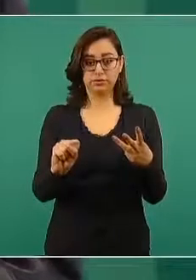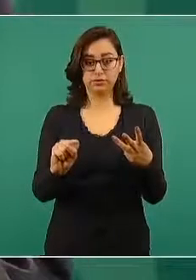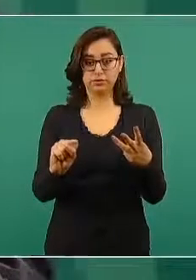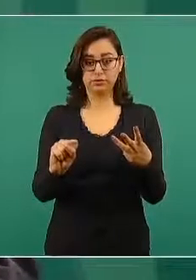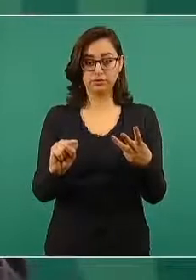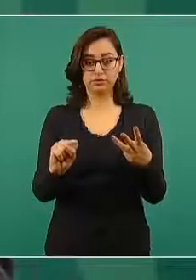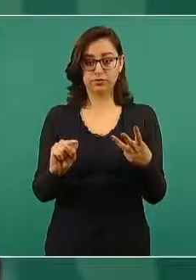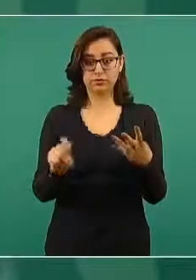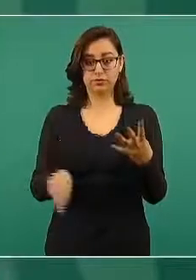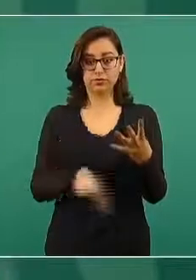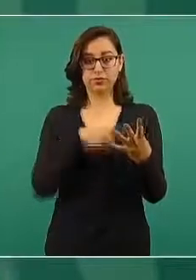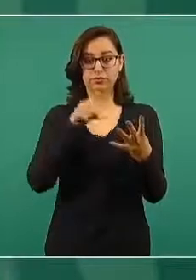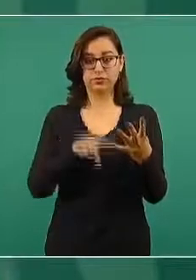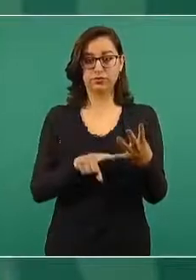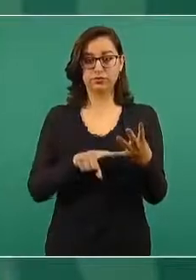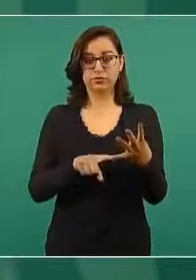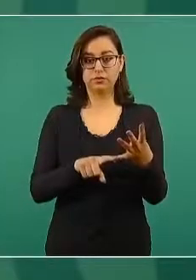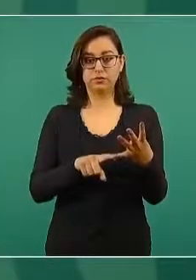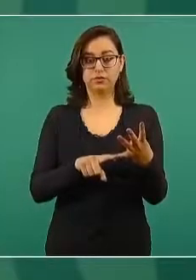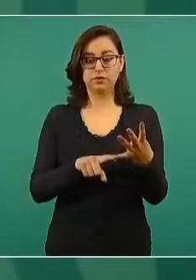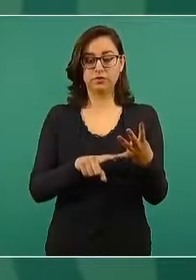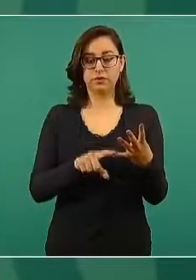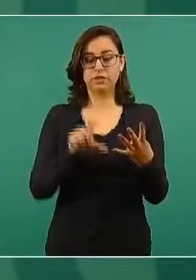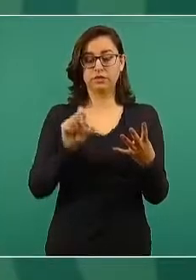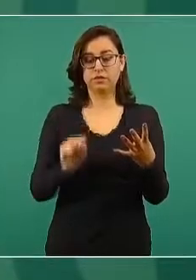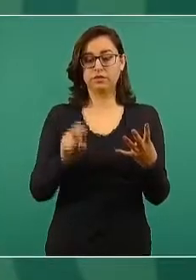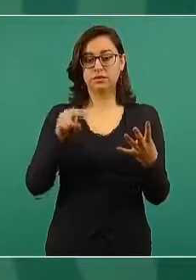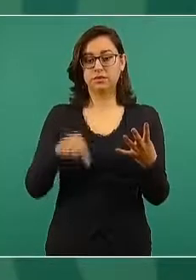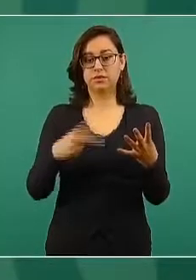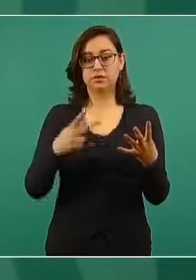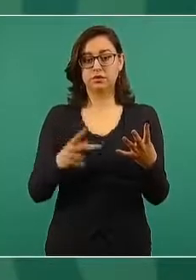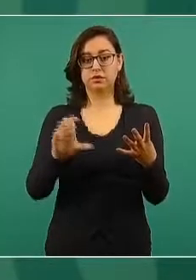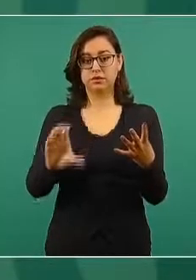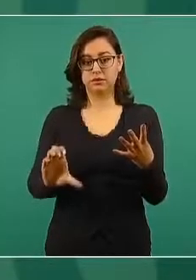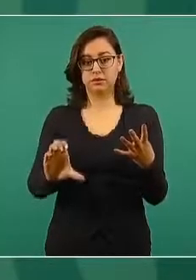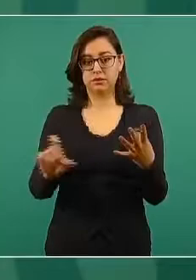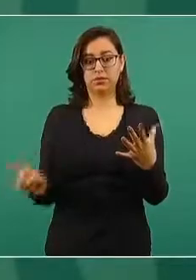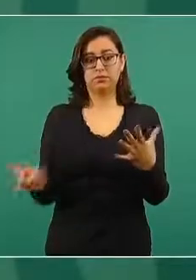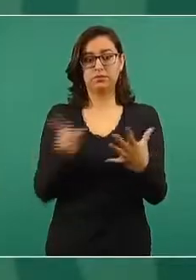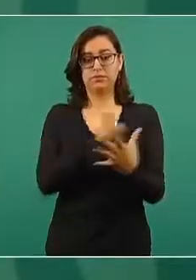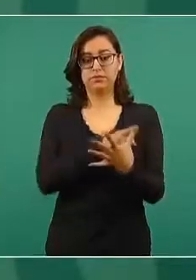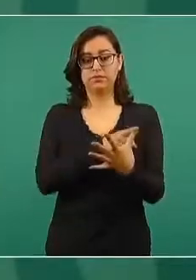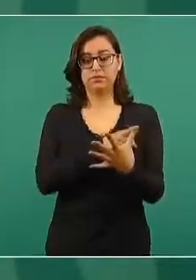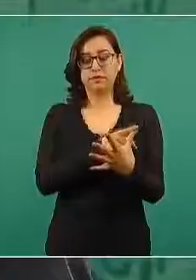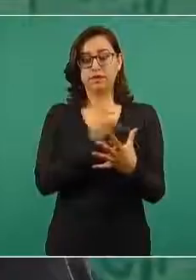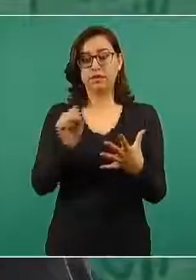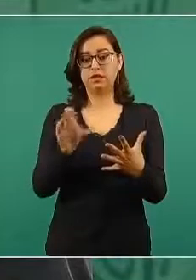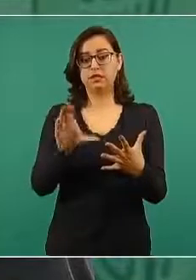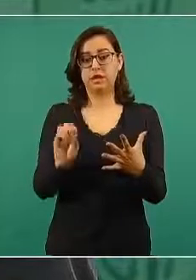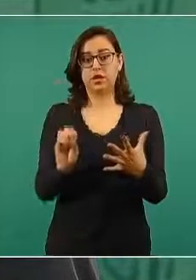Directora de Protección Civil, la Secretaria de Economía,